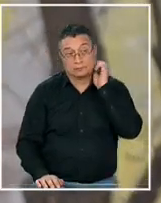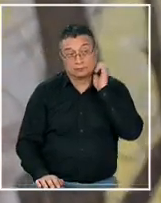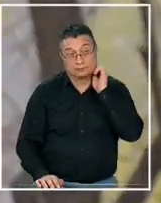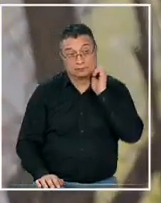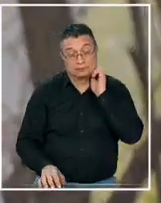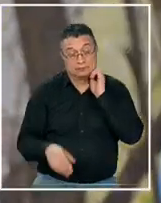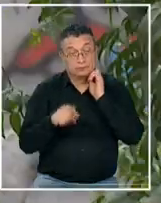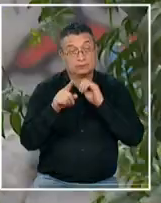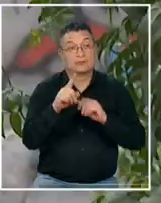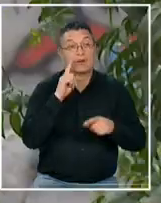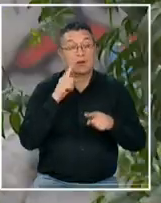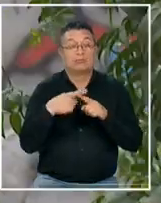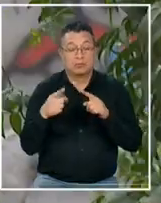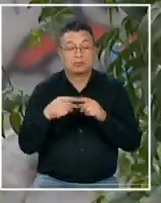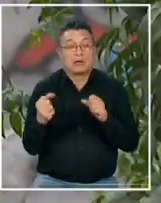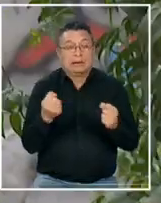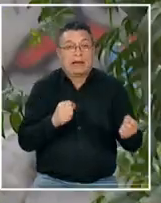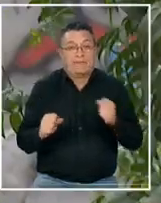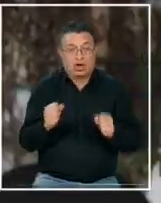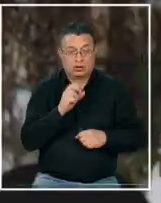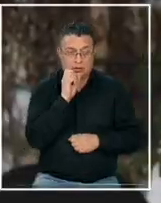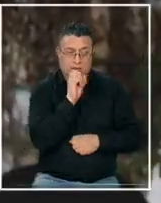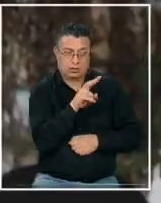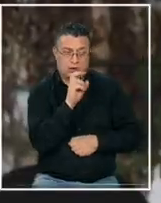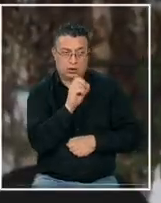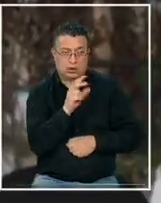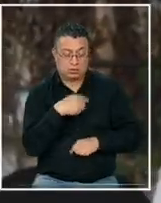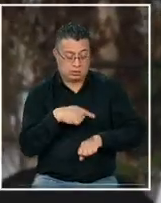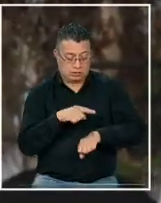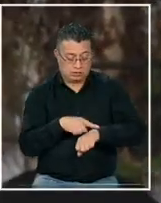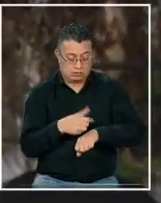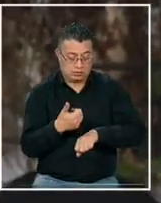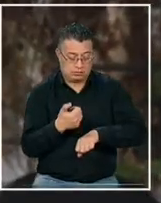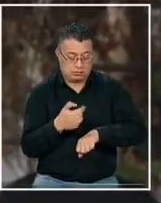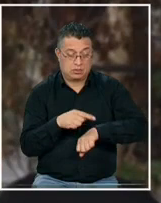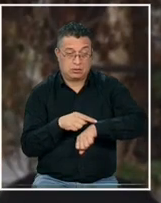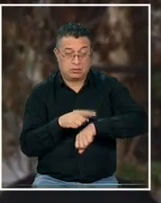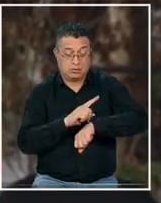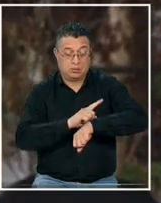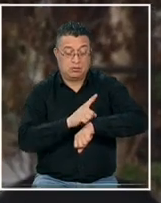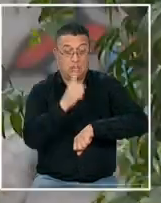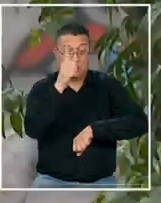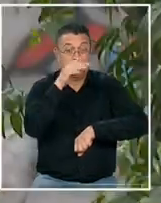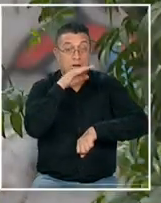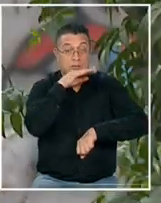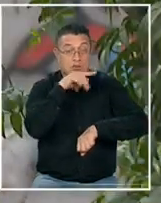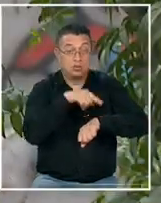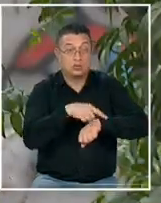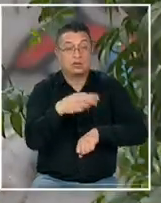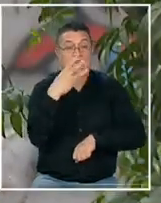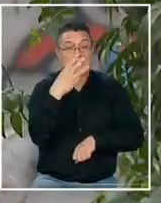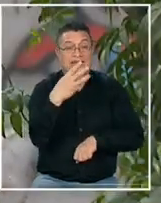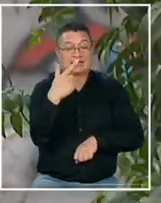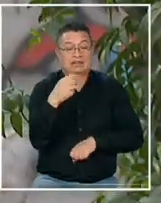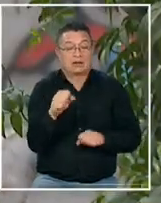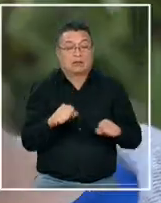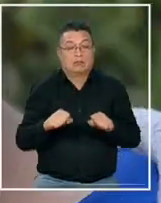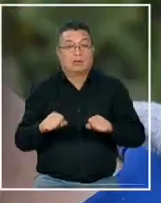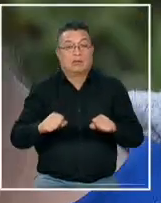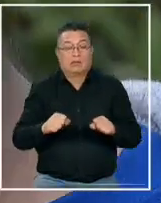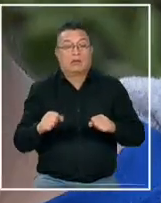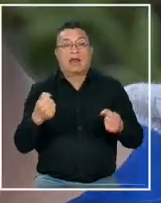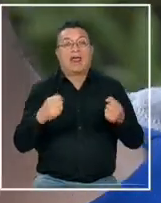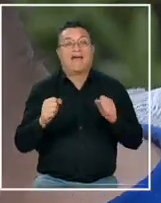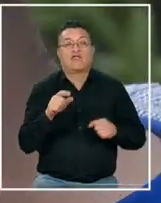empezó a tener un montón de tics nerviosos yo le conté los tics con un reloj con un cronómetro durante un minuto él tenía 37 tics nerviosos